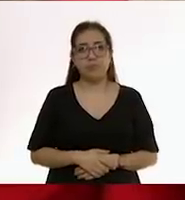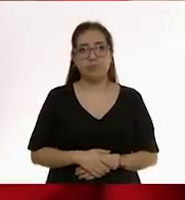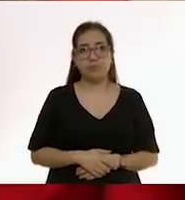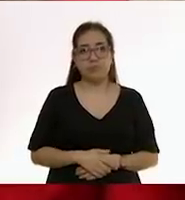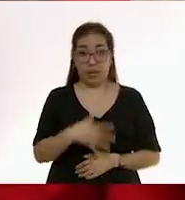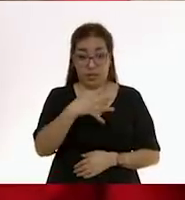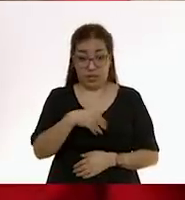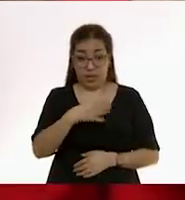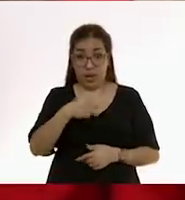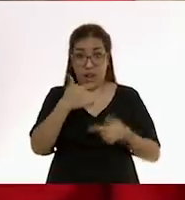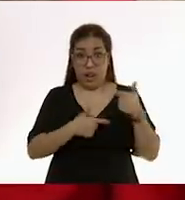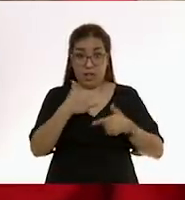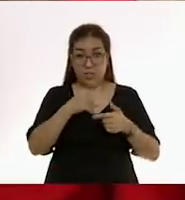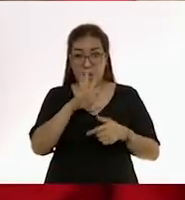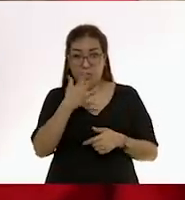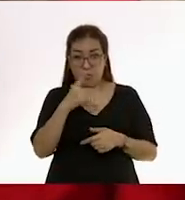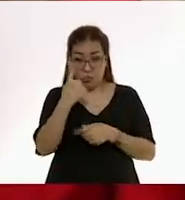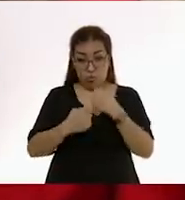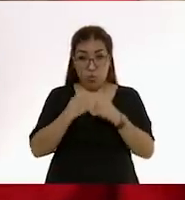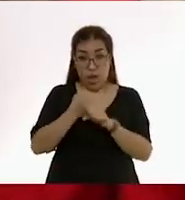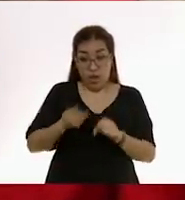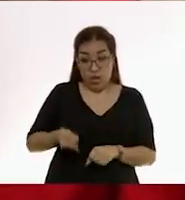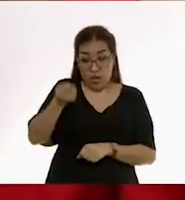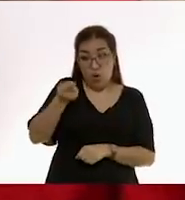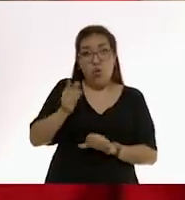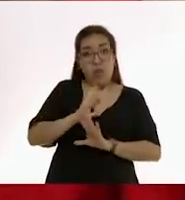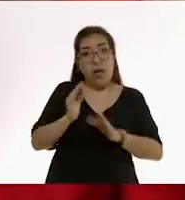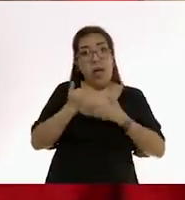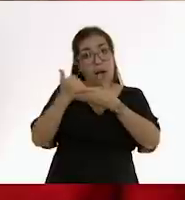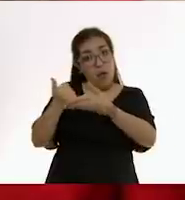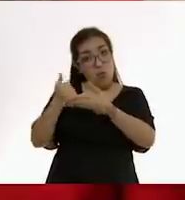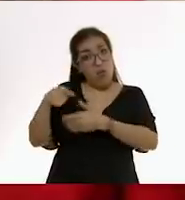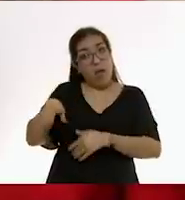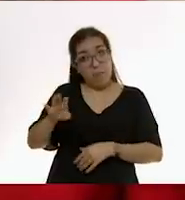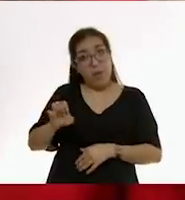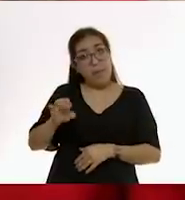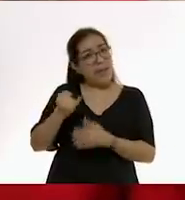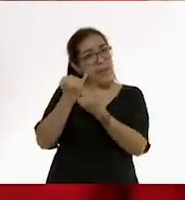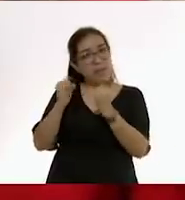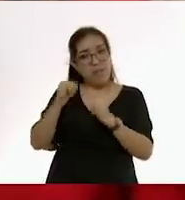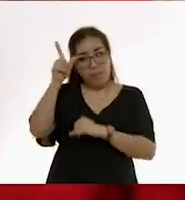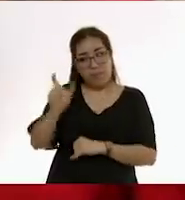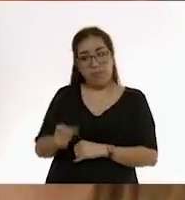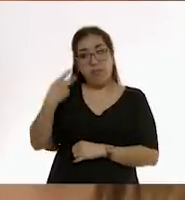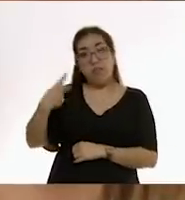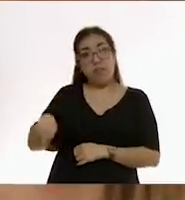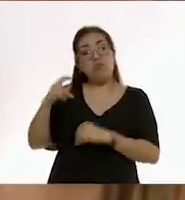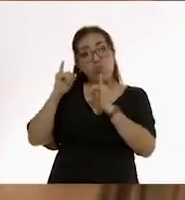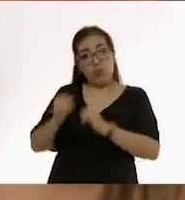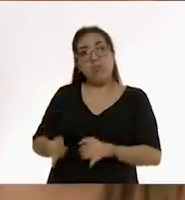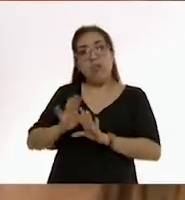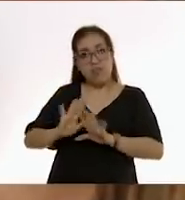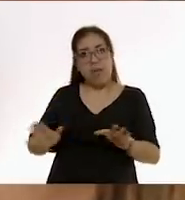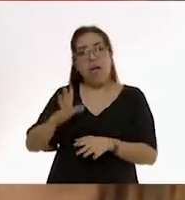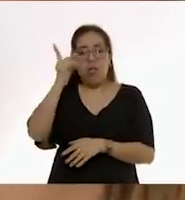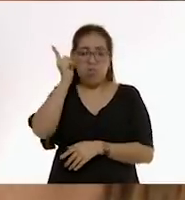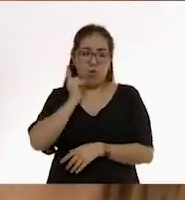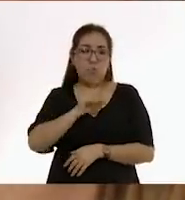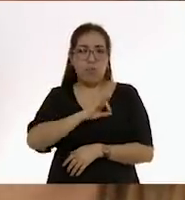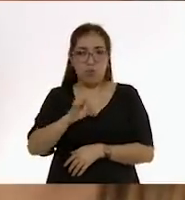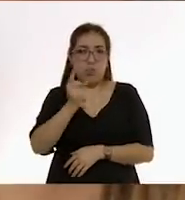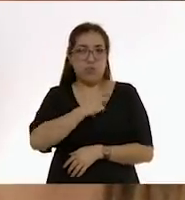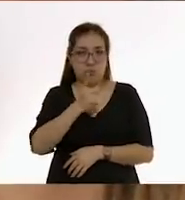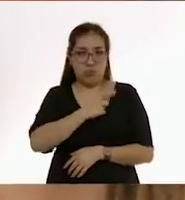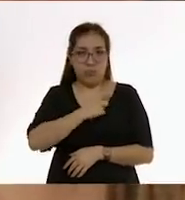definitivamente a partir del año, sobre todo, ayuda al bebé a conciliar el sueño de manera independiente. El momento ideal para entonces